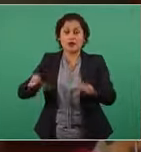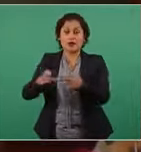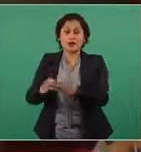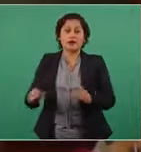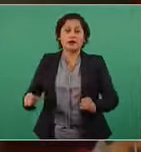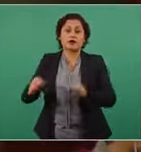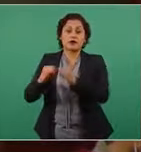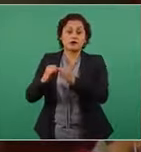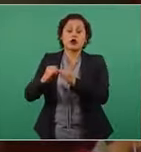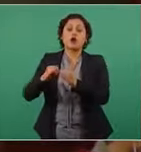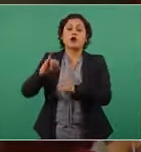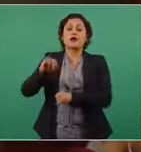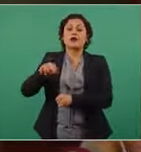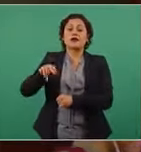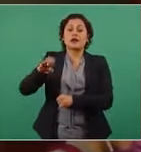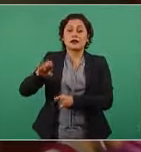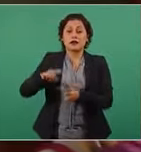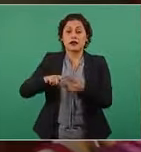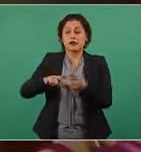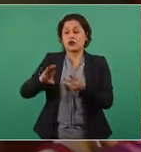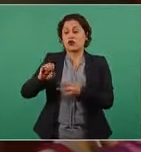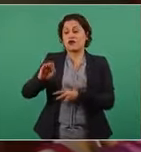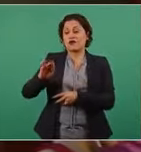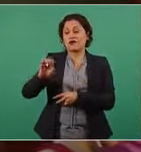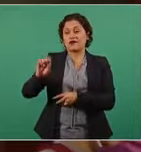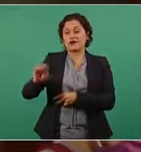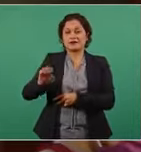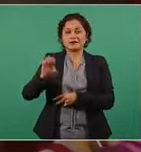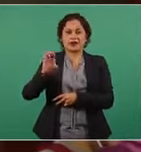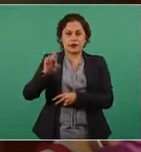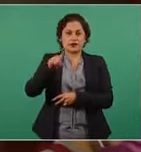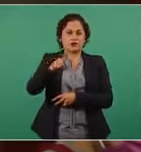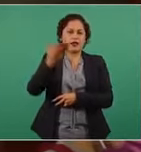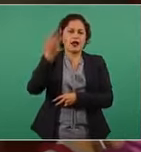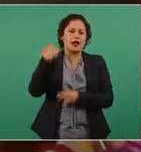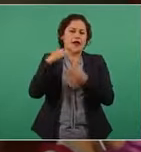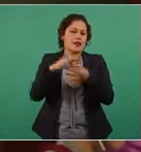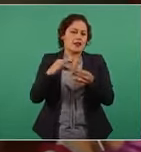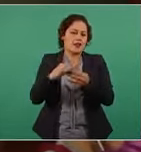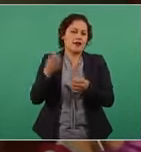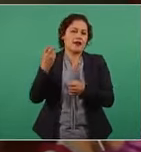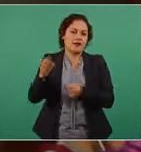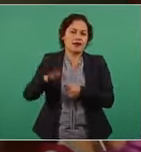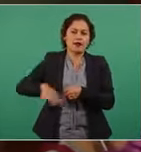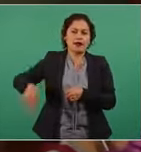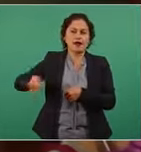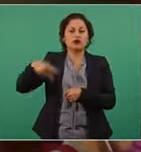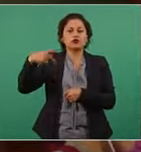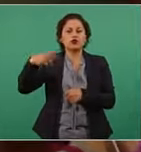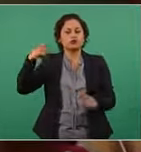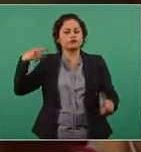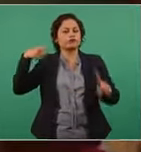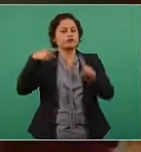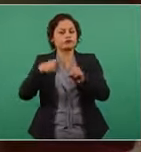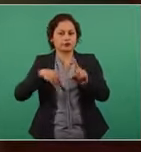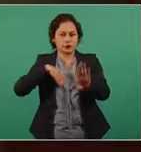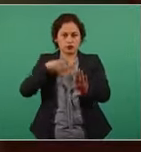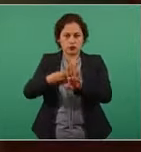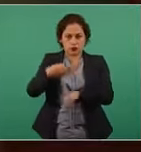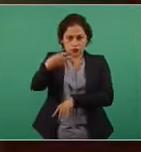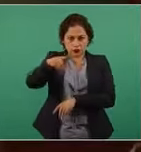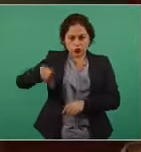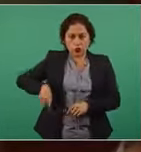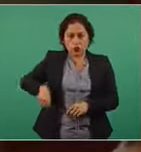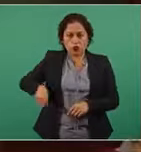COFESE de quienes usted ya ha hablado aquí como han tenido estrategias en contra de su gobierno estarían participando